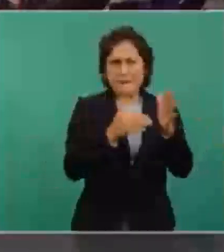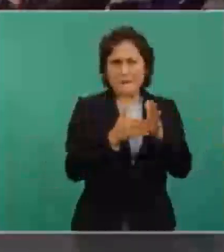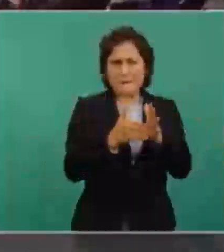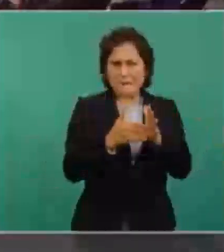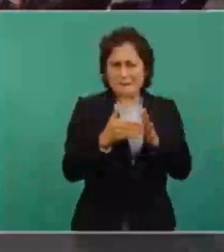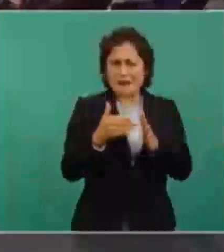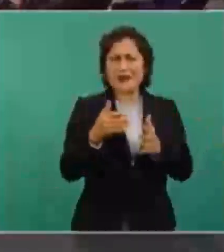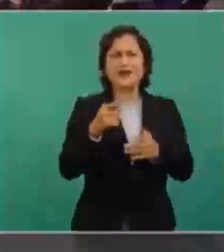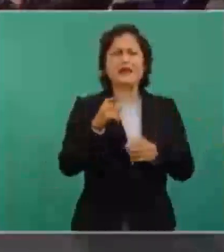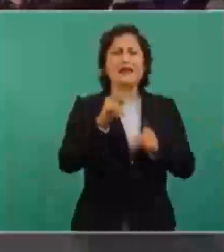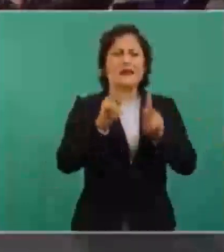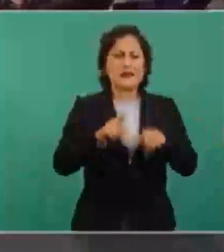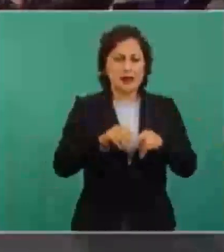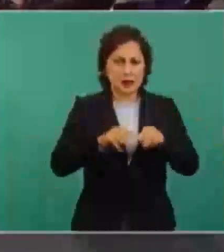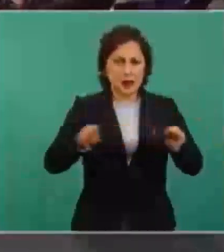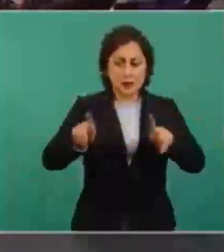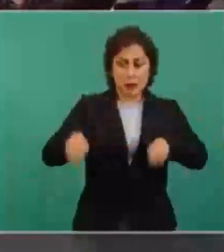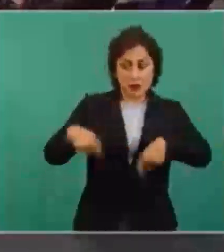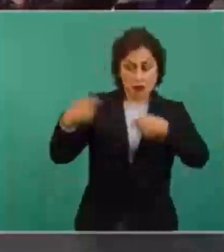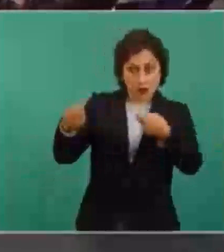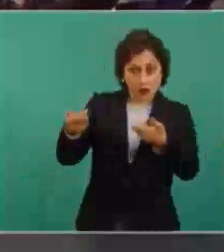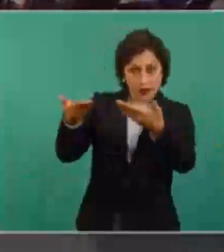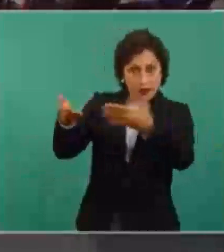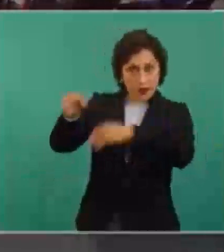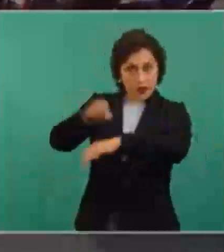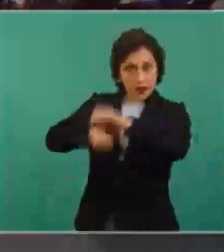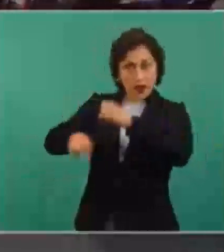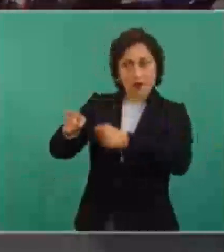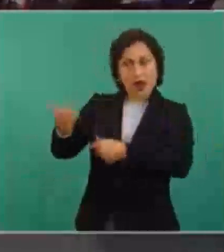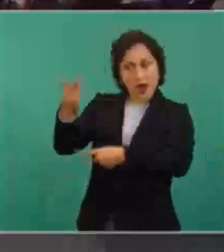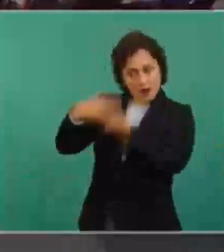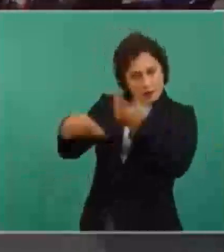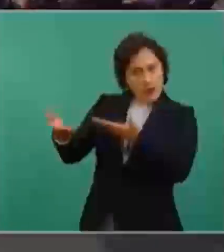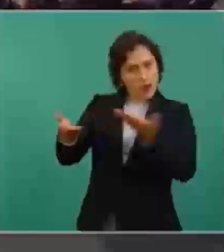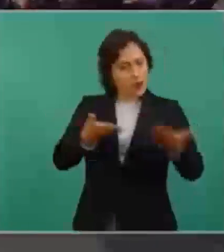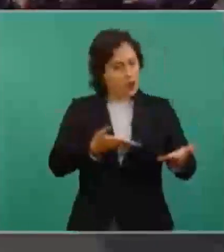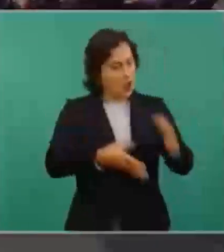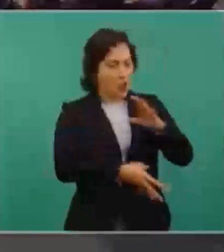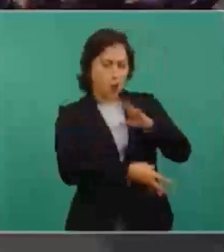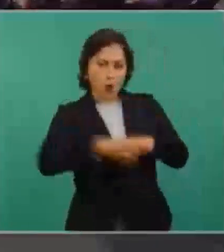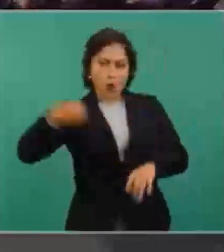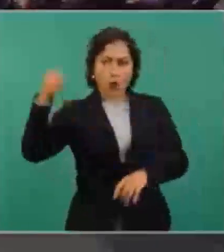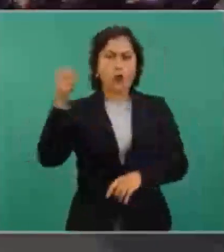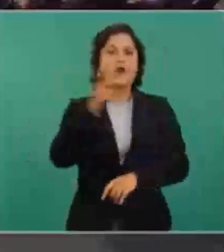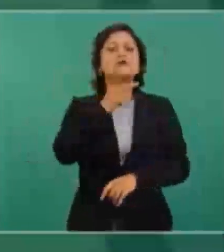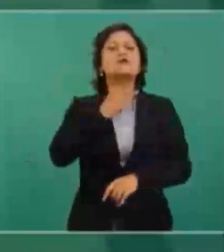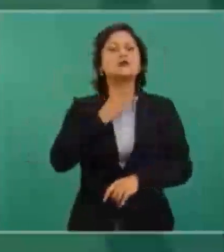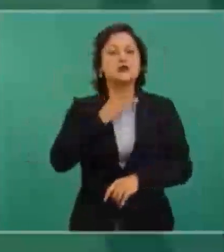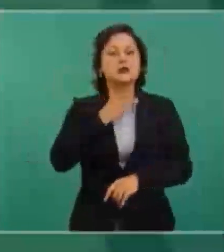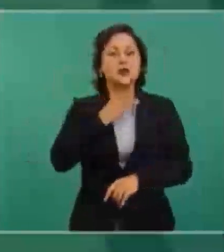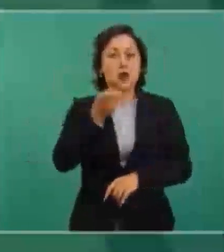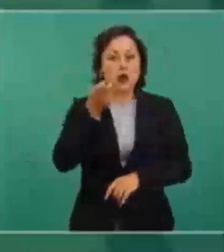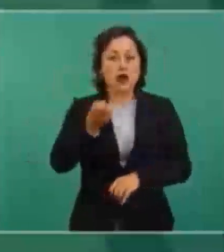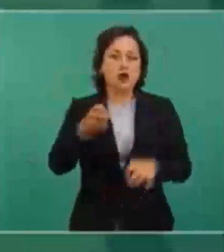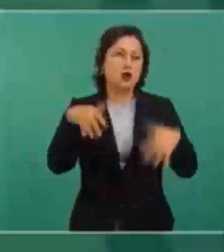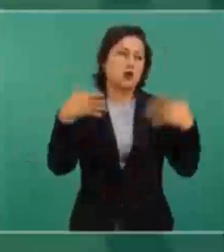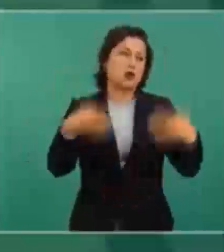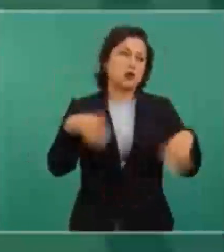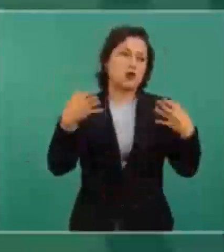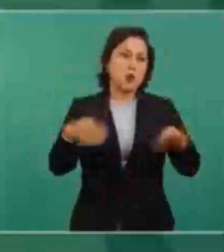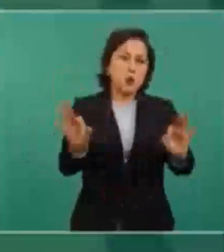para explotar el petróleo iba a haber inversión